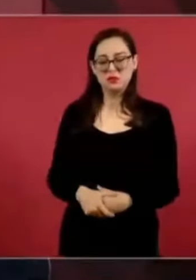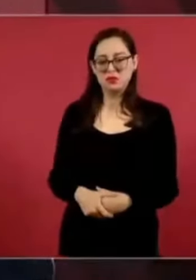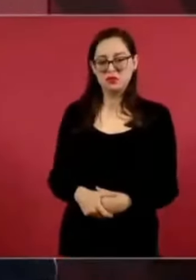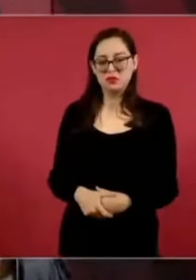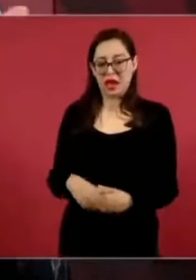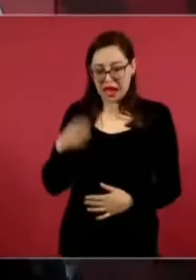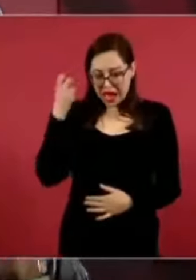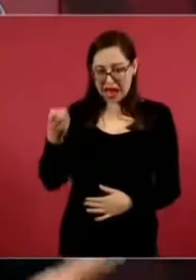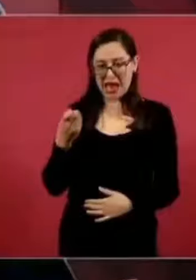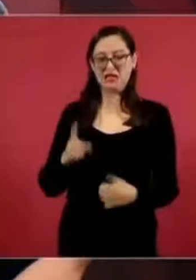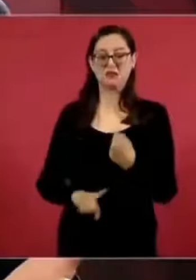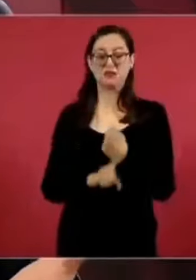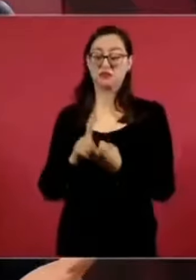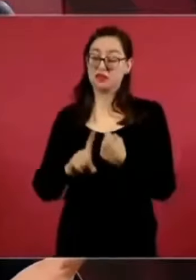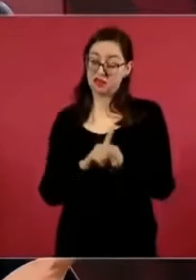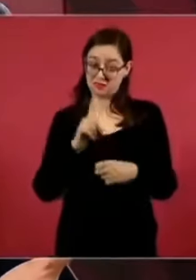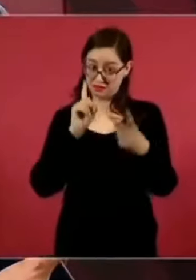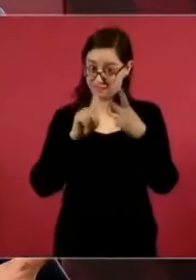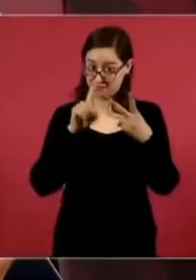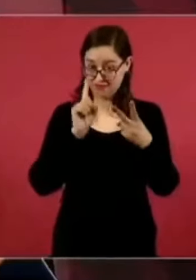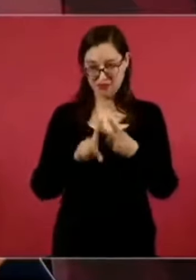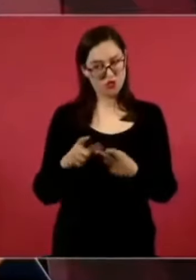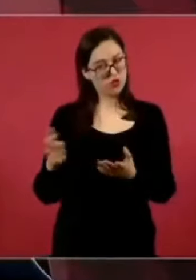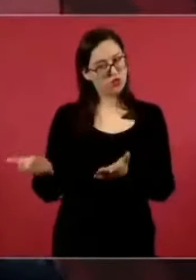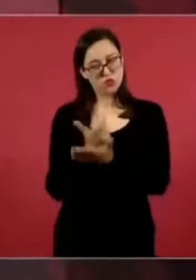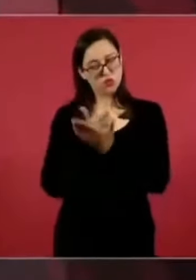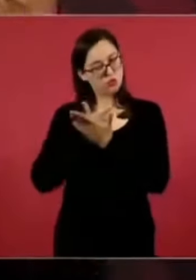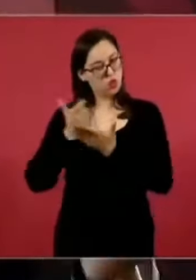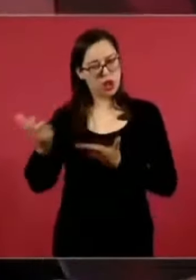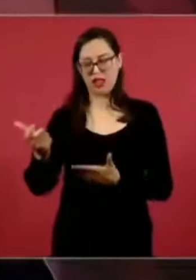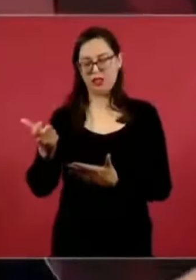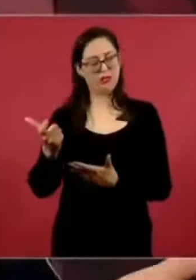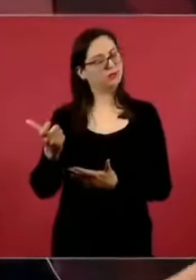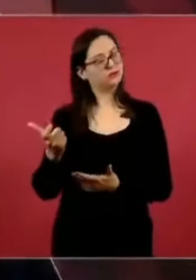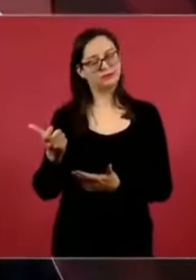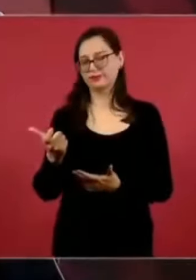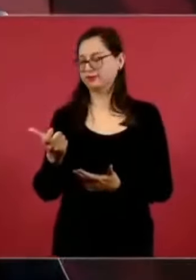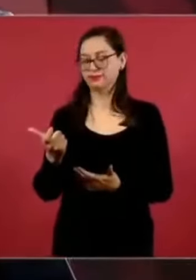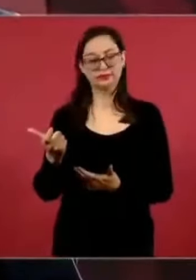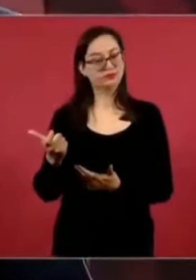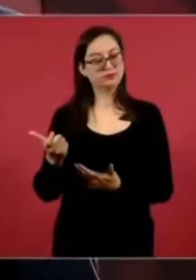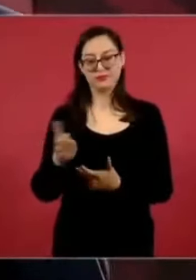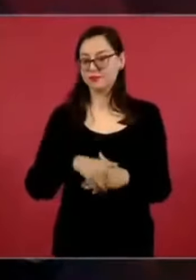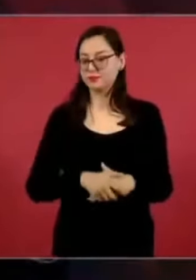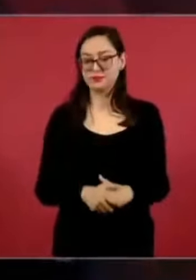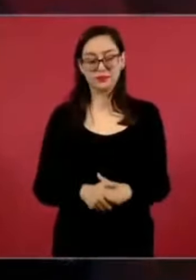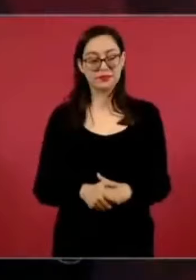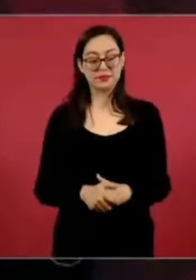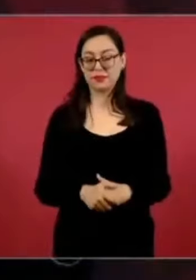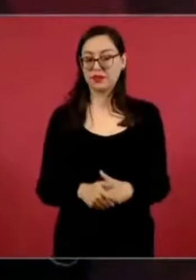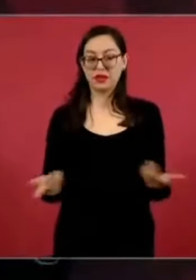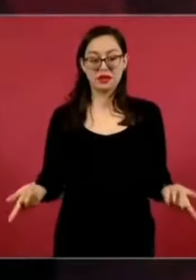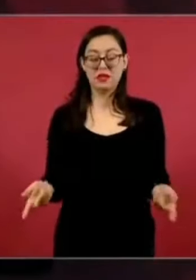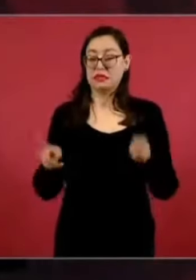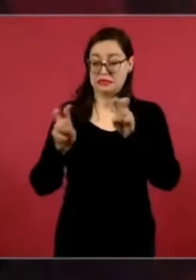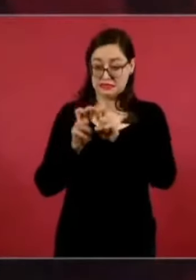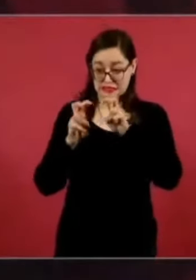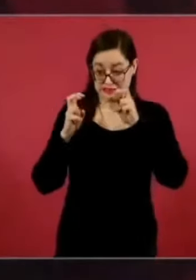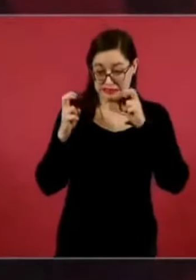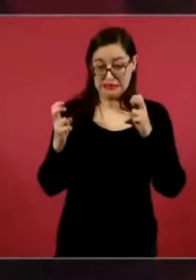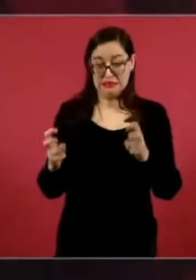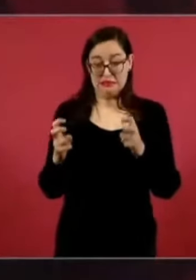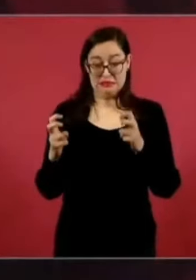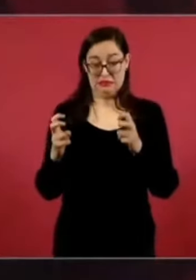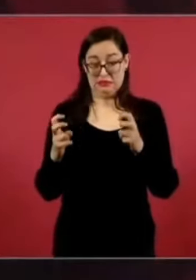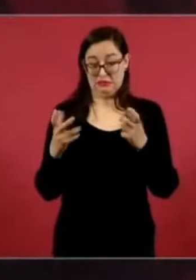La verdad, un ministro, con todo respeto, que